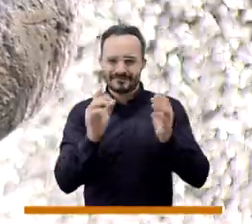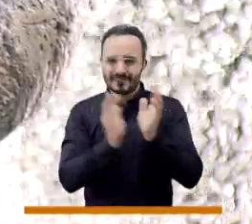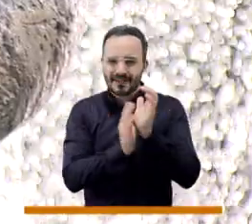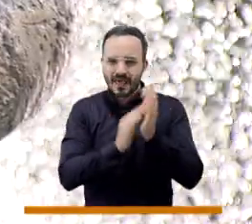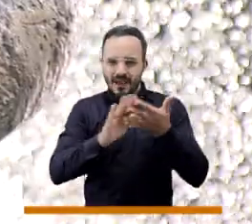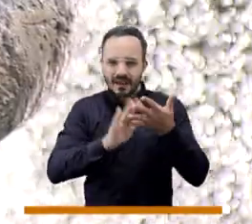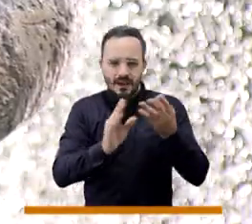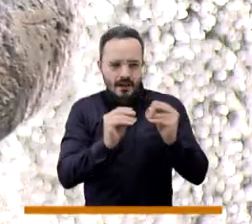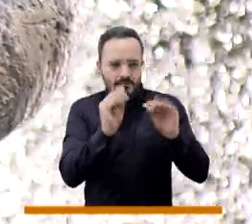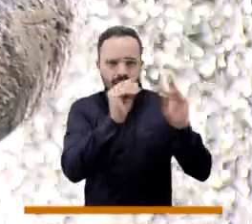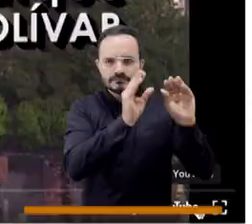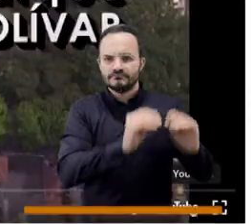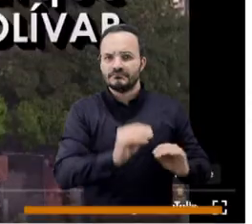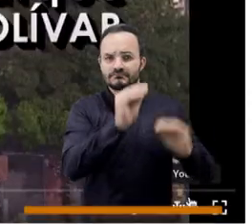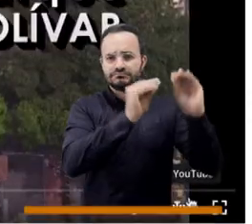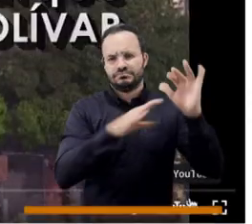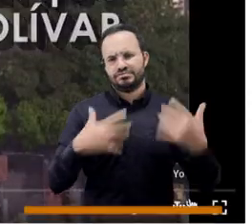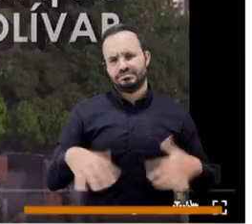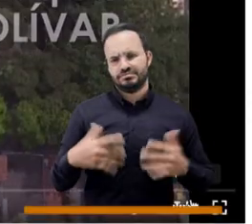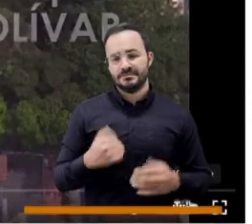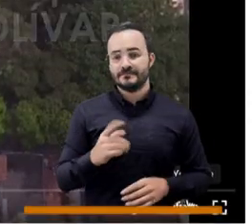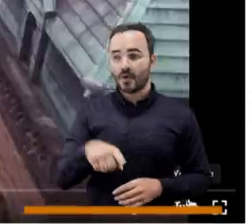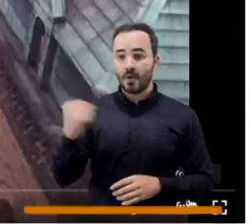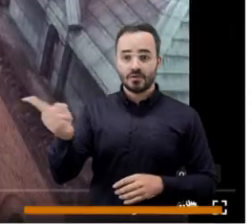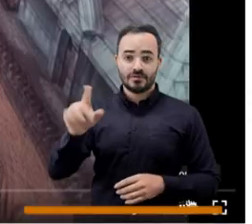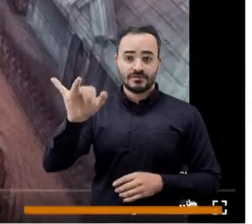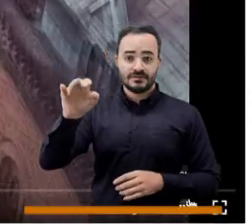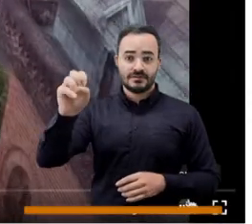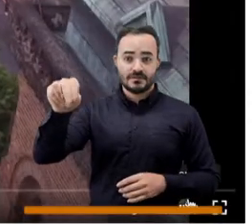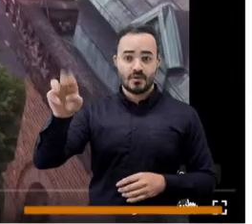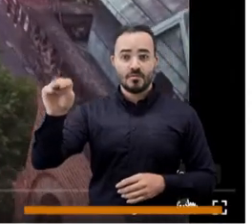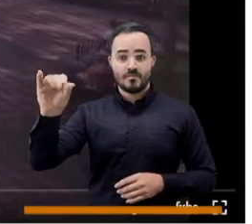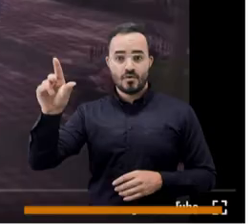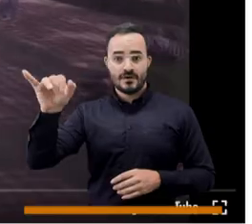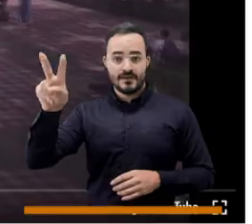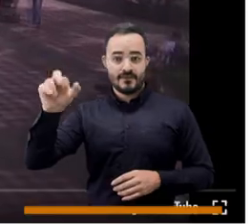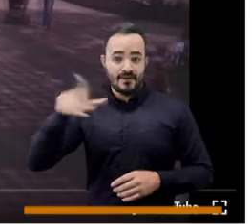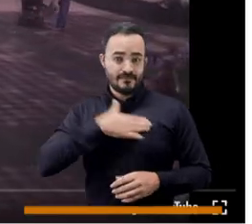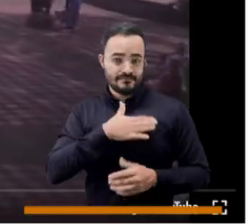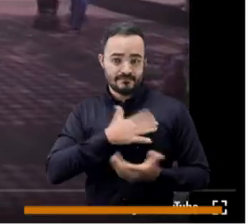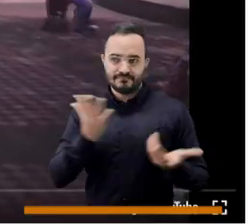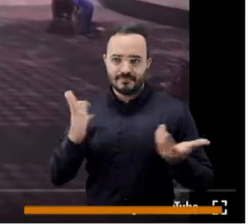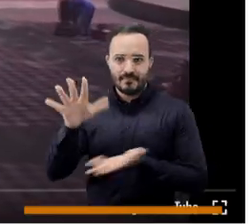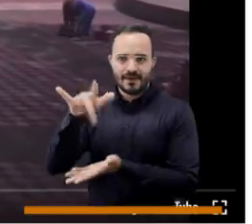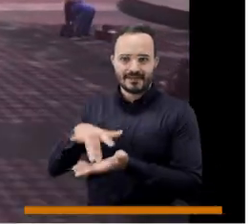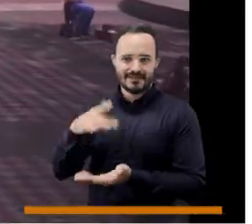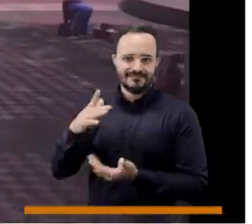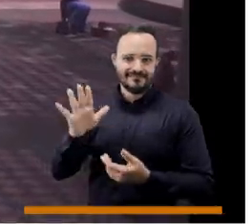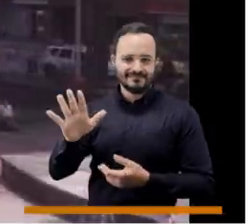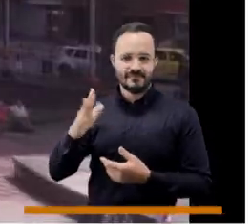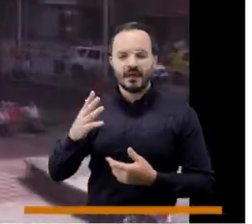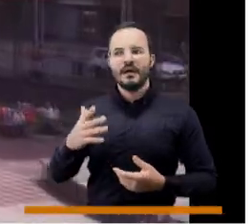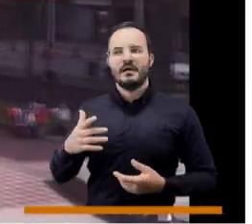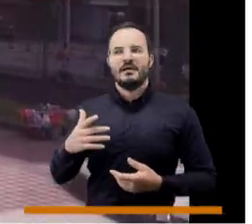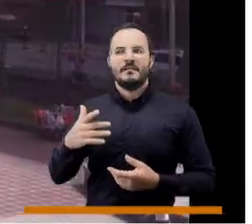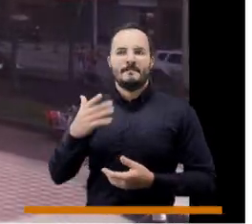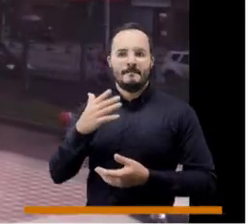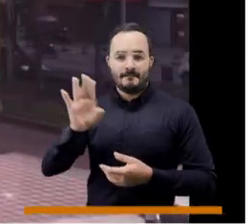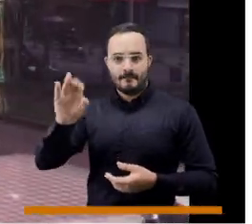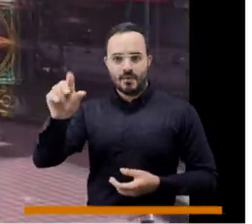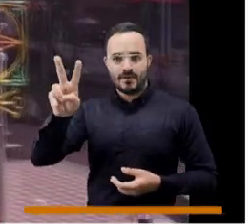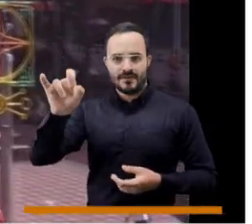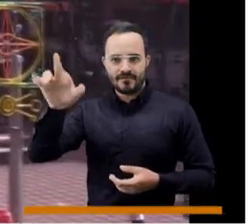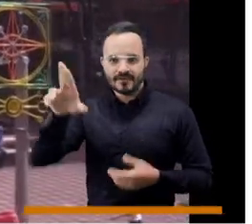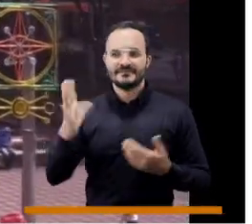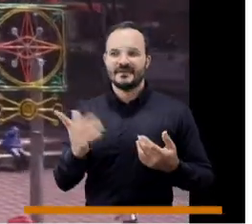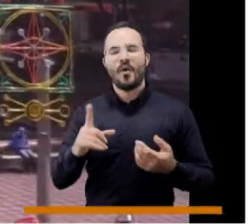verlas de un solo vistazo. Está, por ejemplo, el Simón Bolívar del Parque Bolívar Claro, tenemos Pedro Justo Berrío que